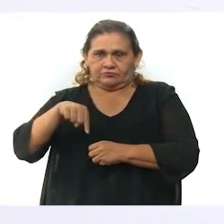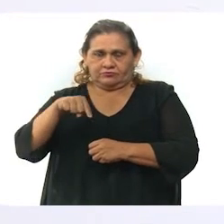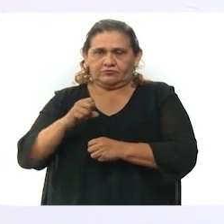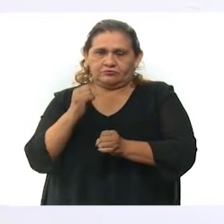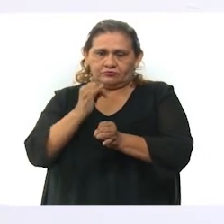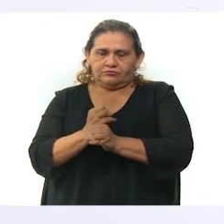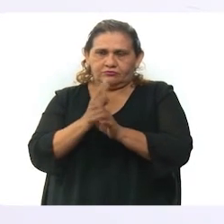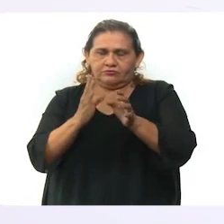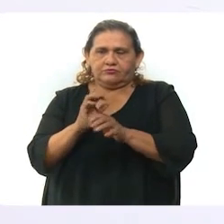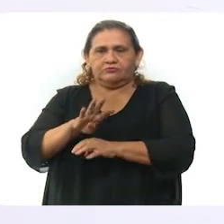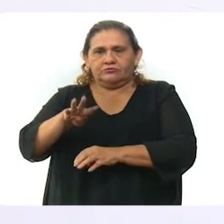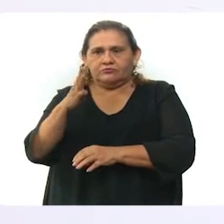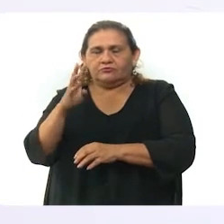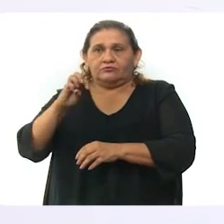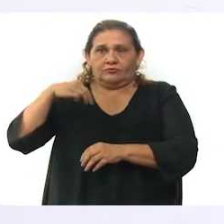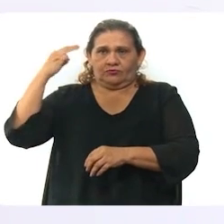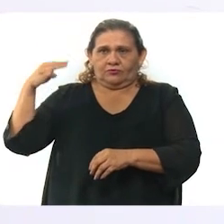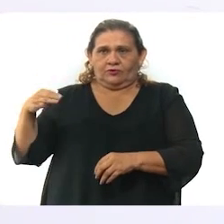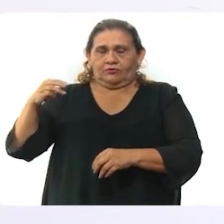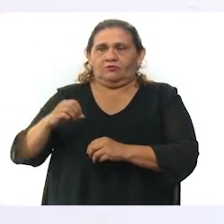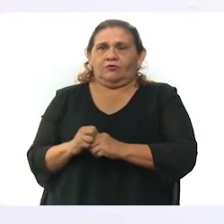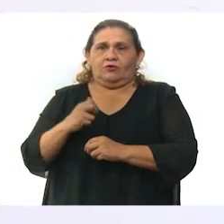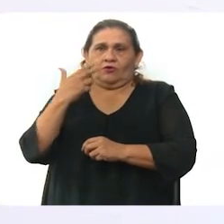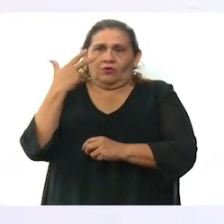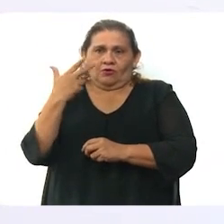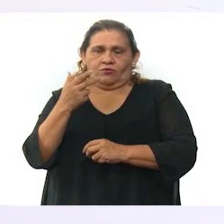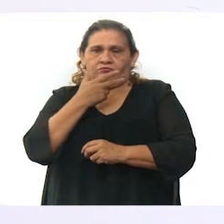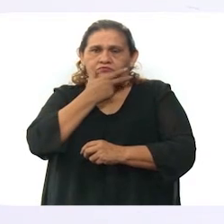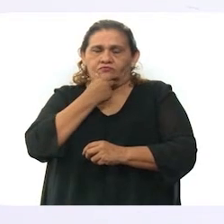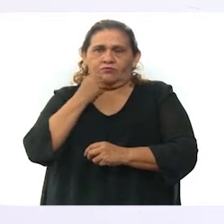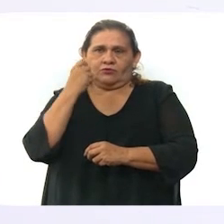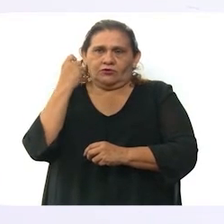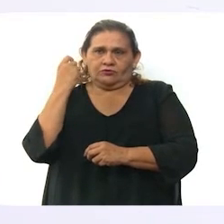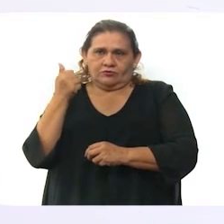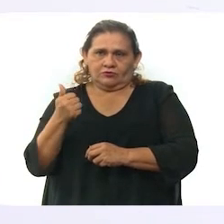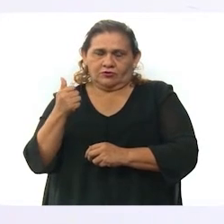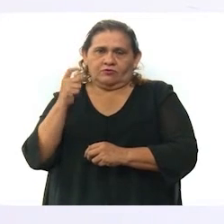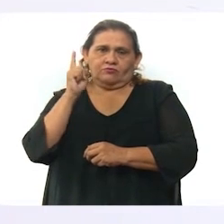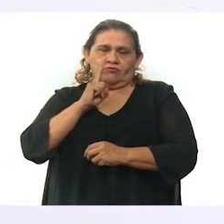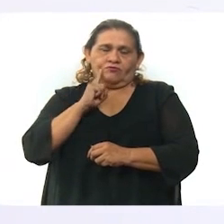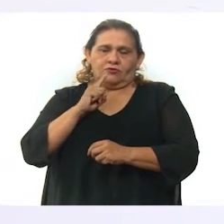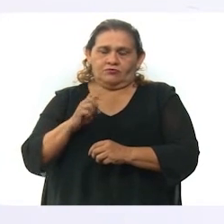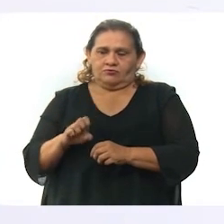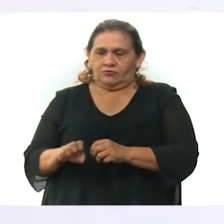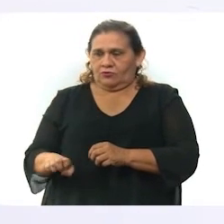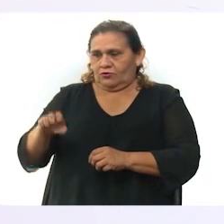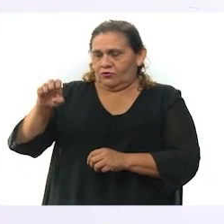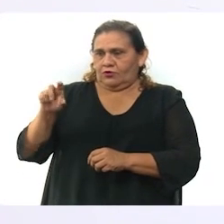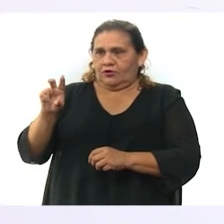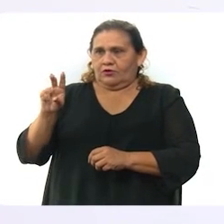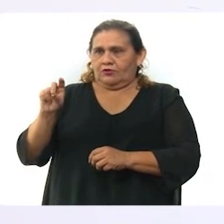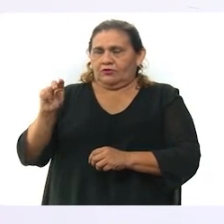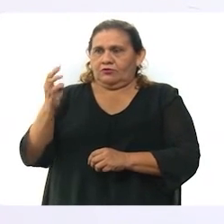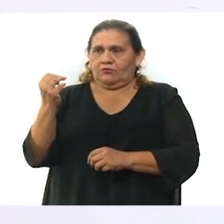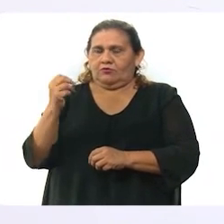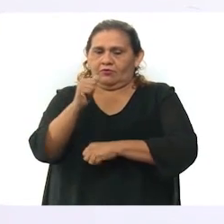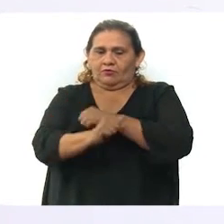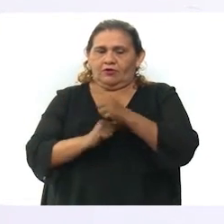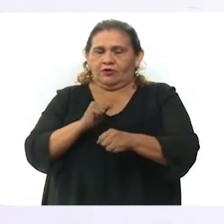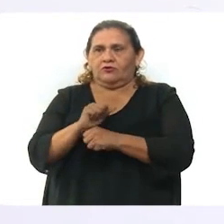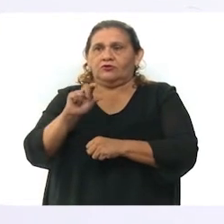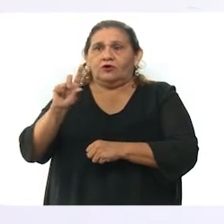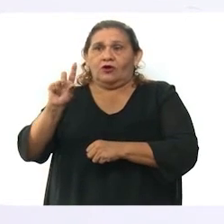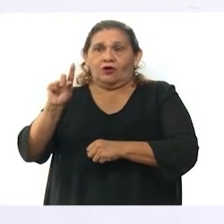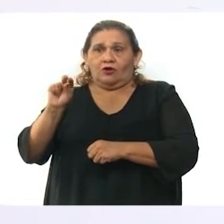médico informamos de 14 fallecimientos. Son 8 hombres y 6 mujeres, de un rango de edad de 39 a 87 años.